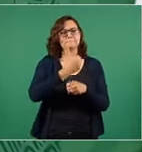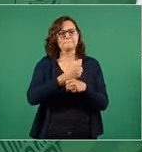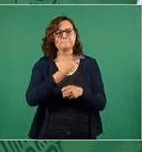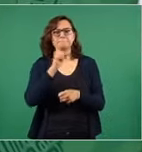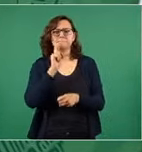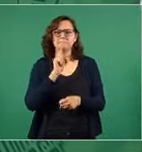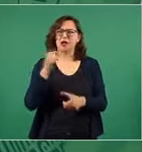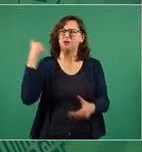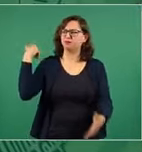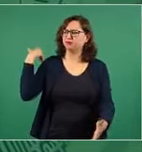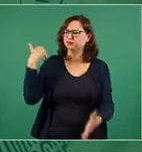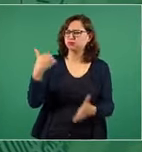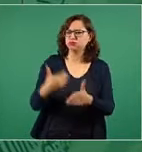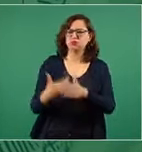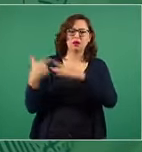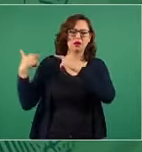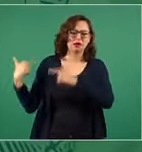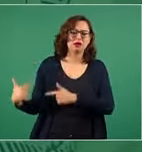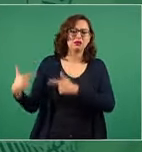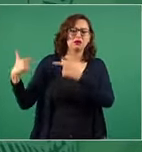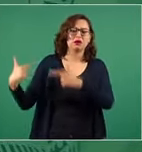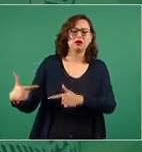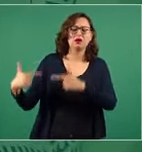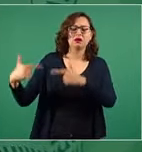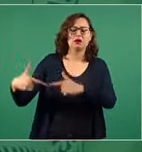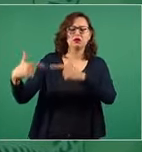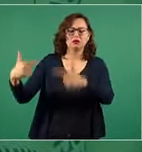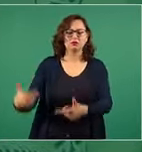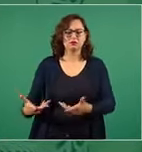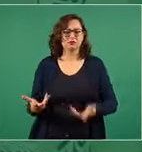nuestra cultura, la honestidad.